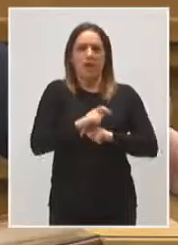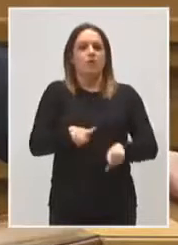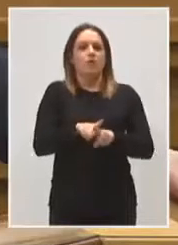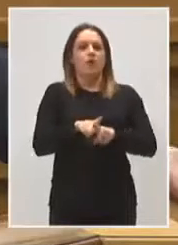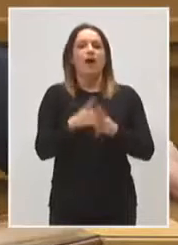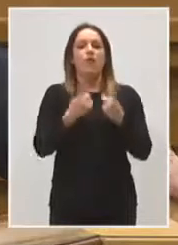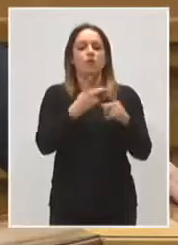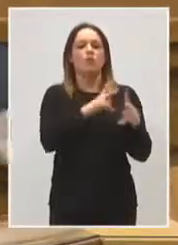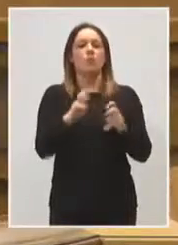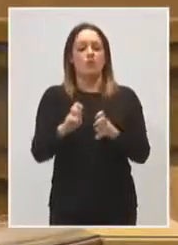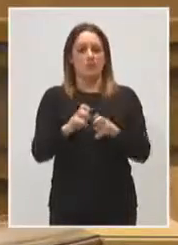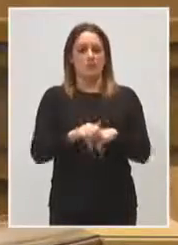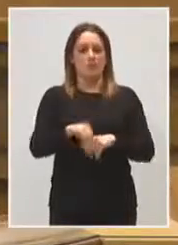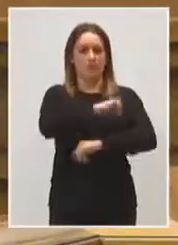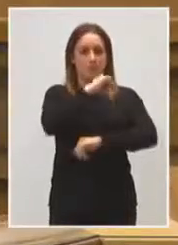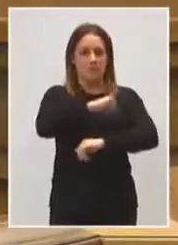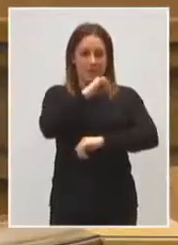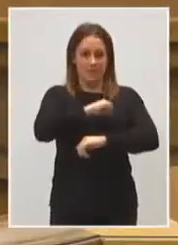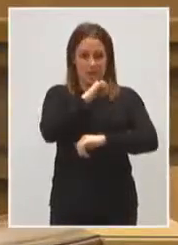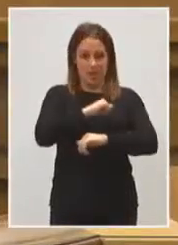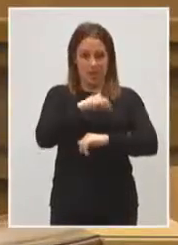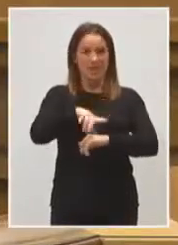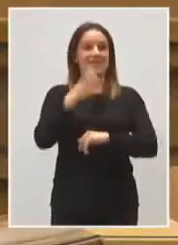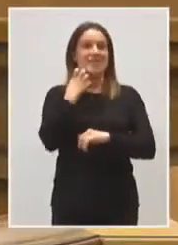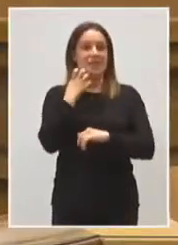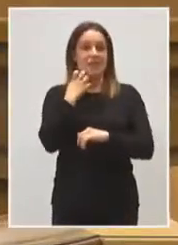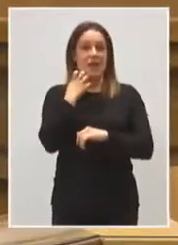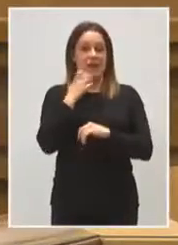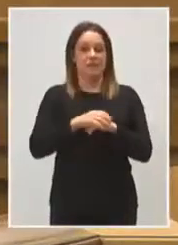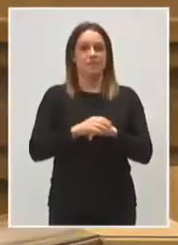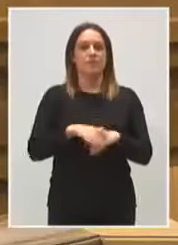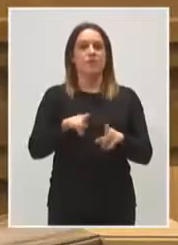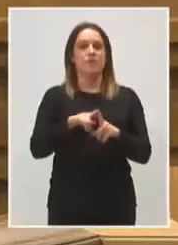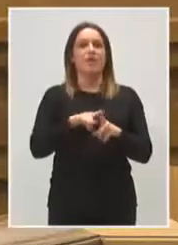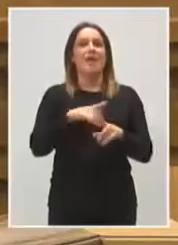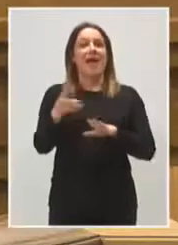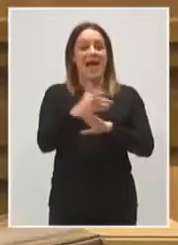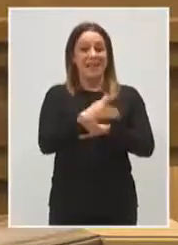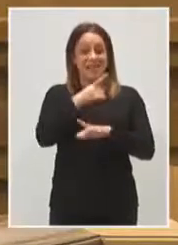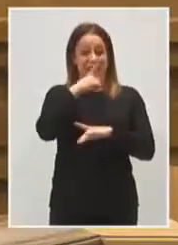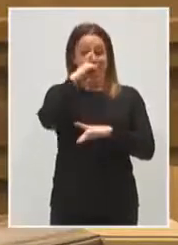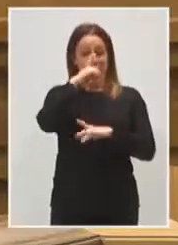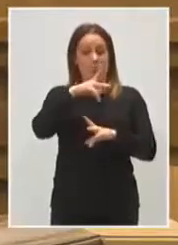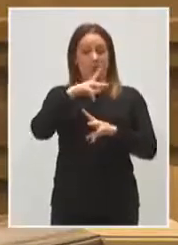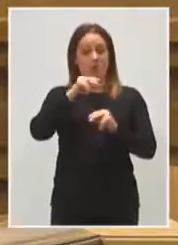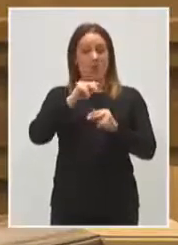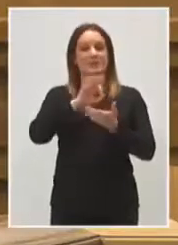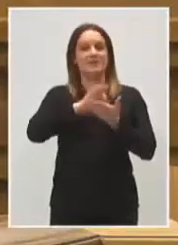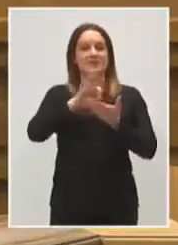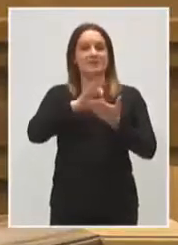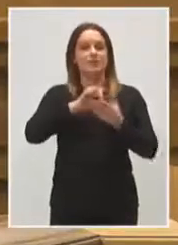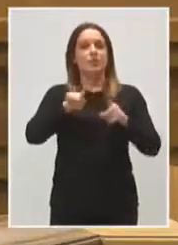novedades. En el hospital Mancha Centro y en Talavera de la Reina van a tener, antes de que acabe este año, el servicio de